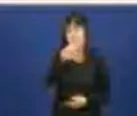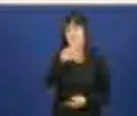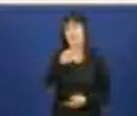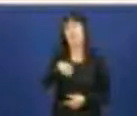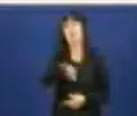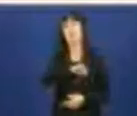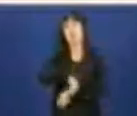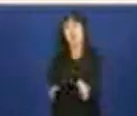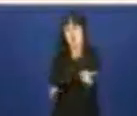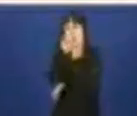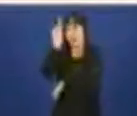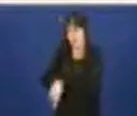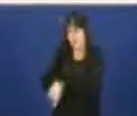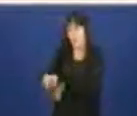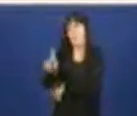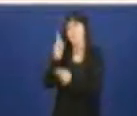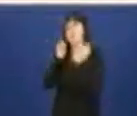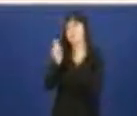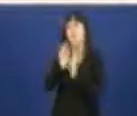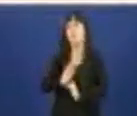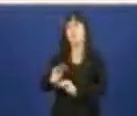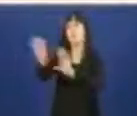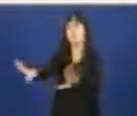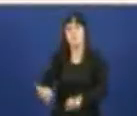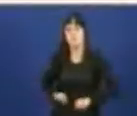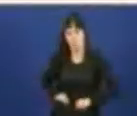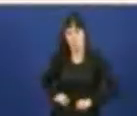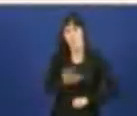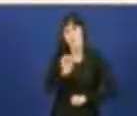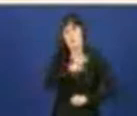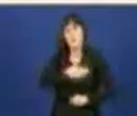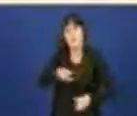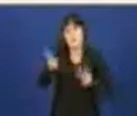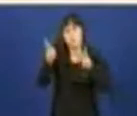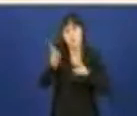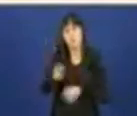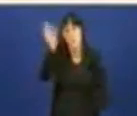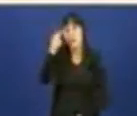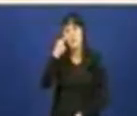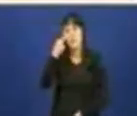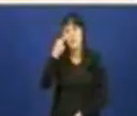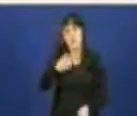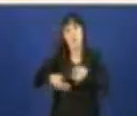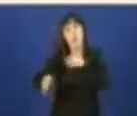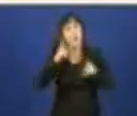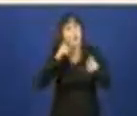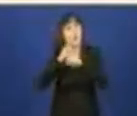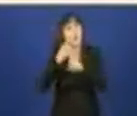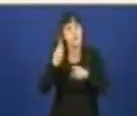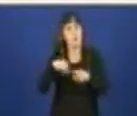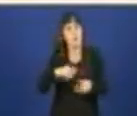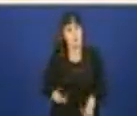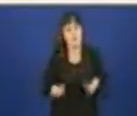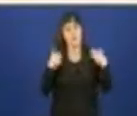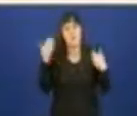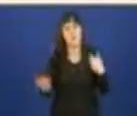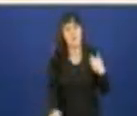o nomeamento e os desechos de toda sorte do mundo para afrontar esta responsabilidade tan importante